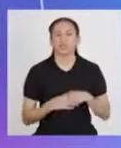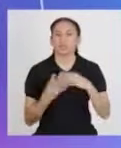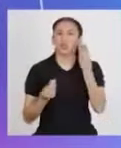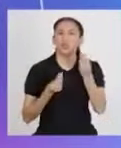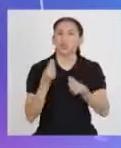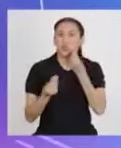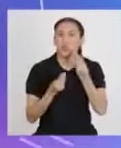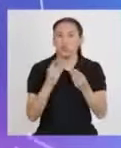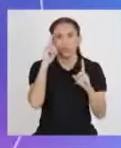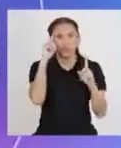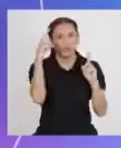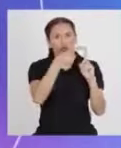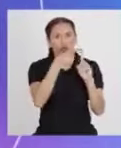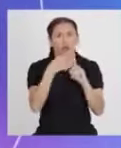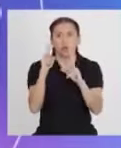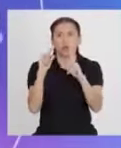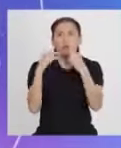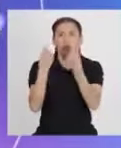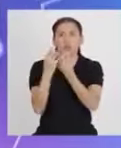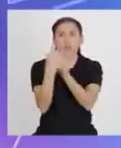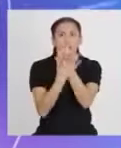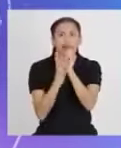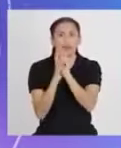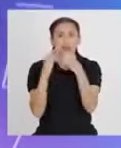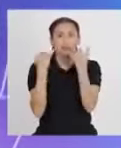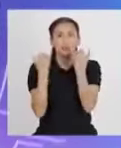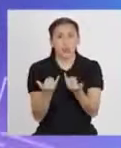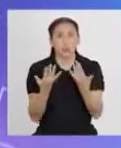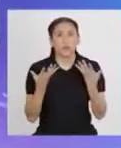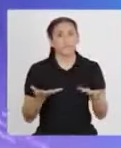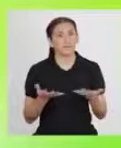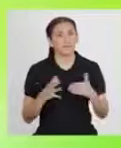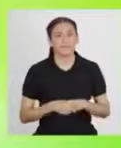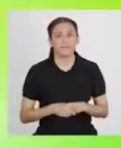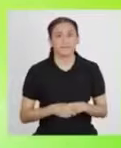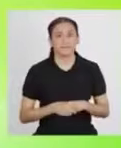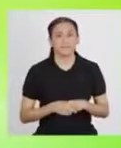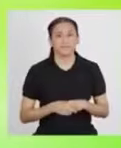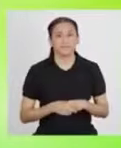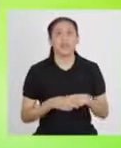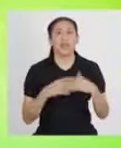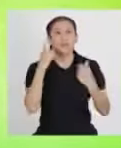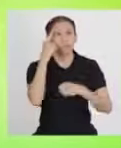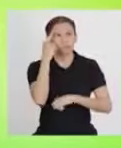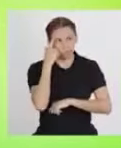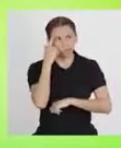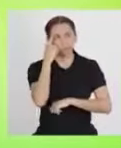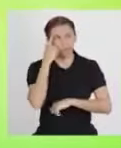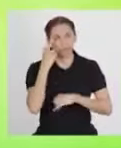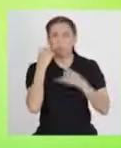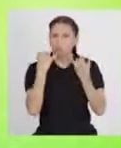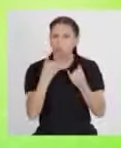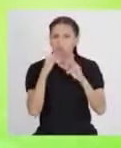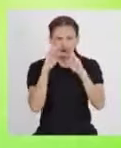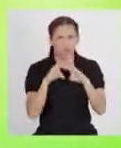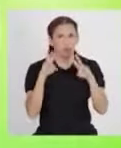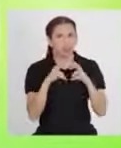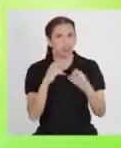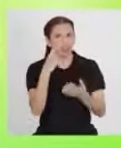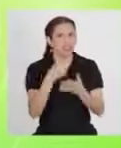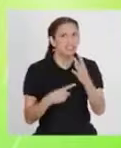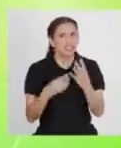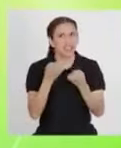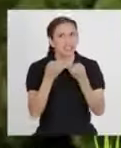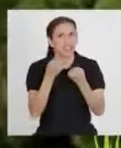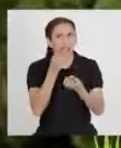¿Cómo logrará el propósito el equipo armadillo el día de hoy? Creo que tendremos que averiguar qué alimentos